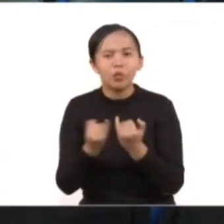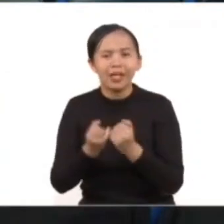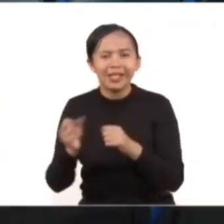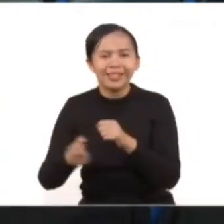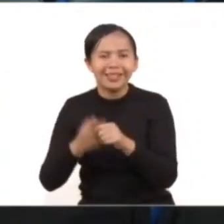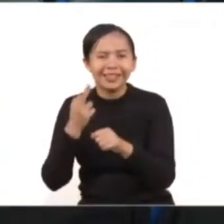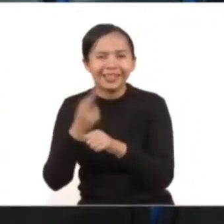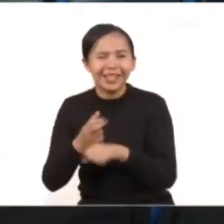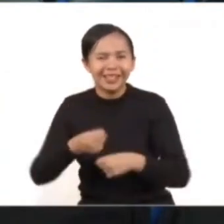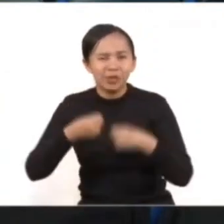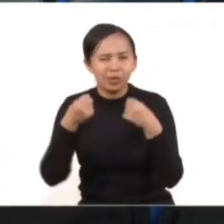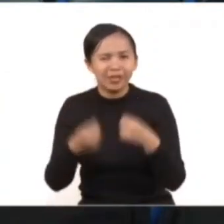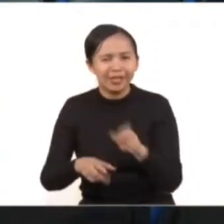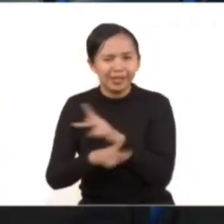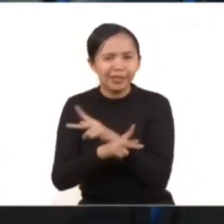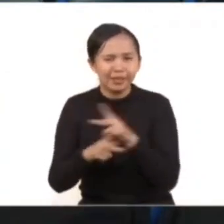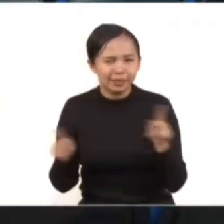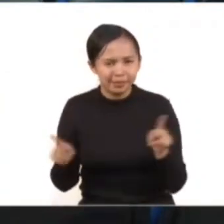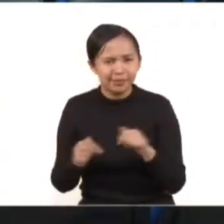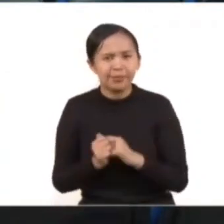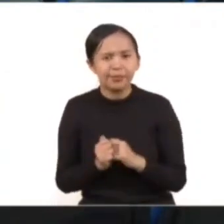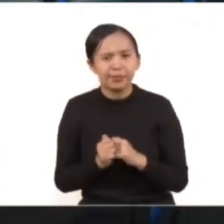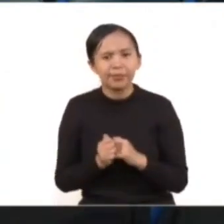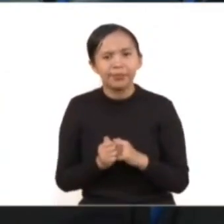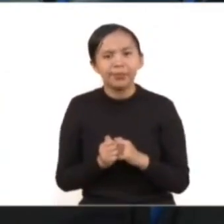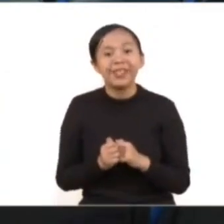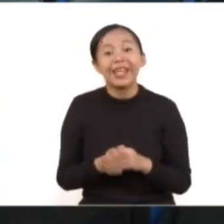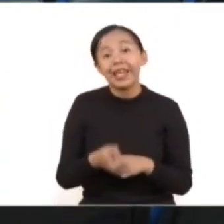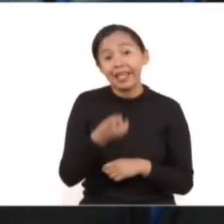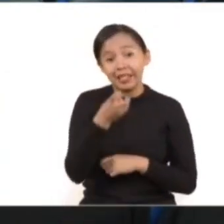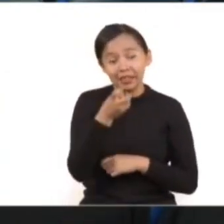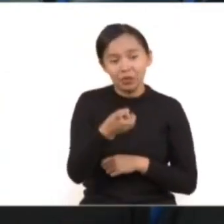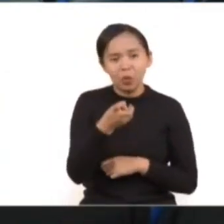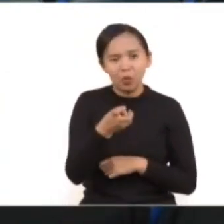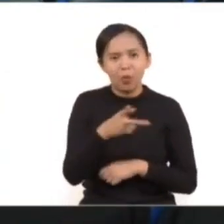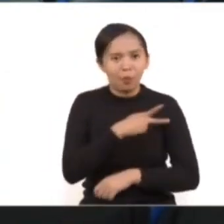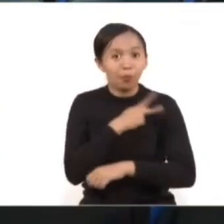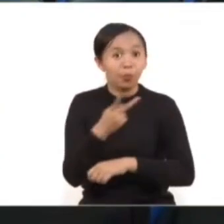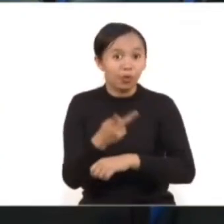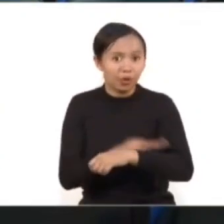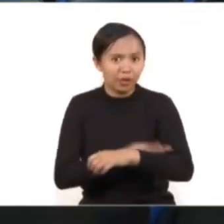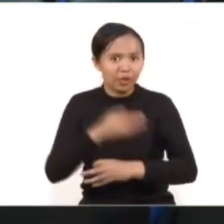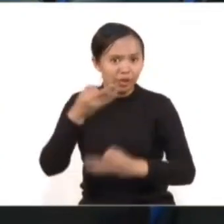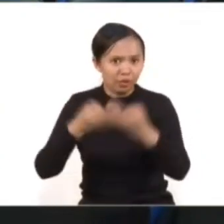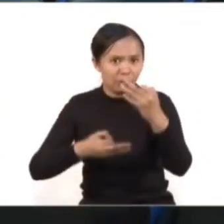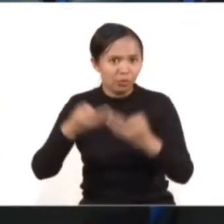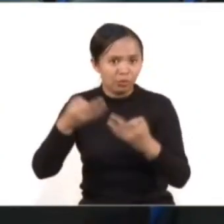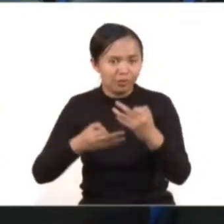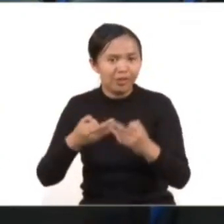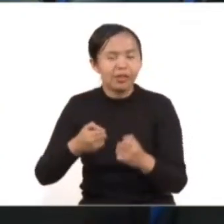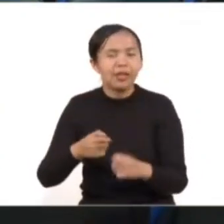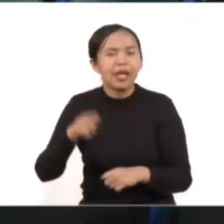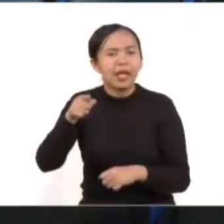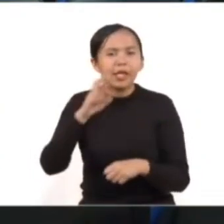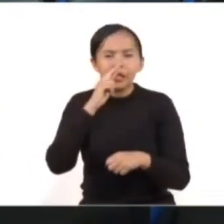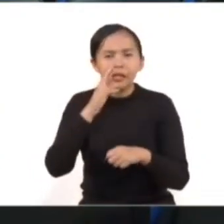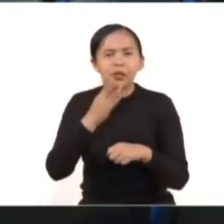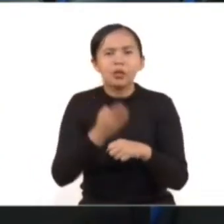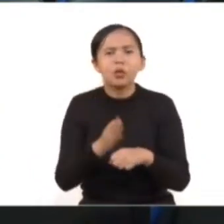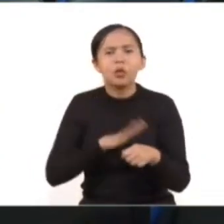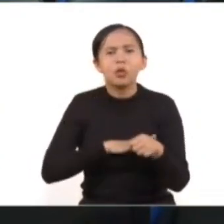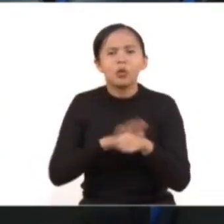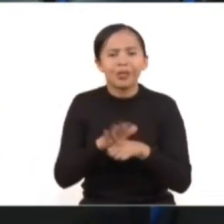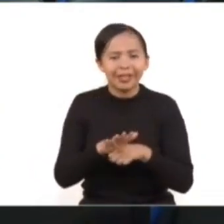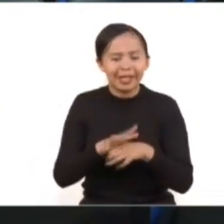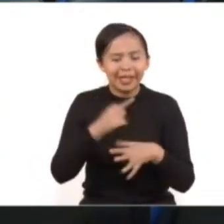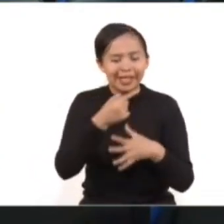de Seguridad Ciudadana sobre este punto. En este sentido, el Poder Judicial tiene la tarea finalmente de